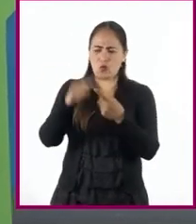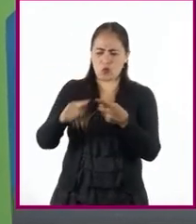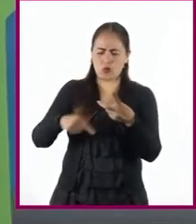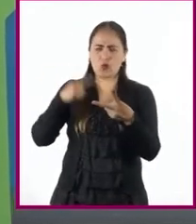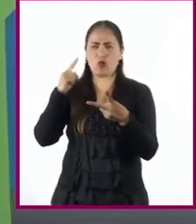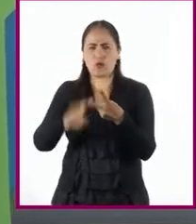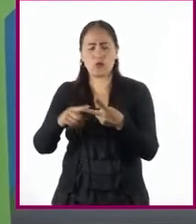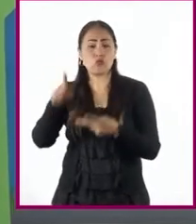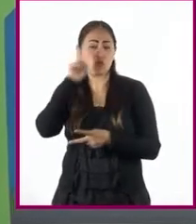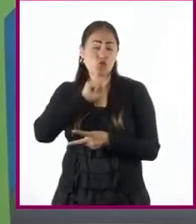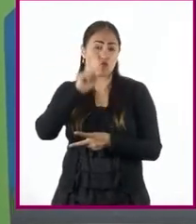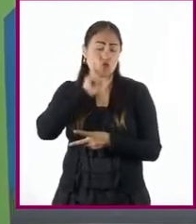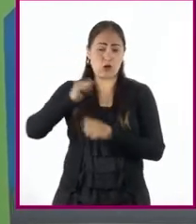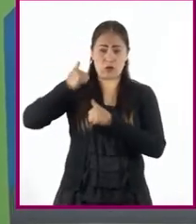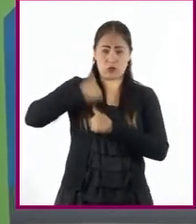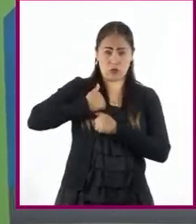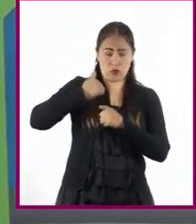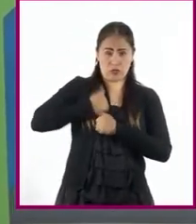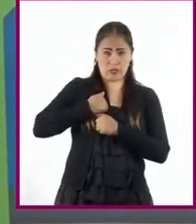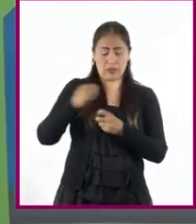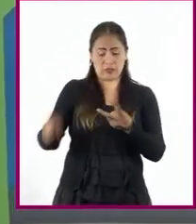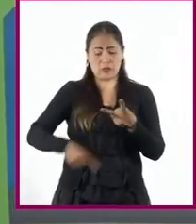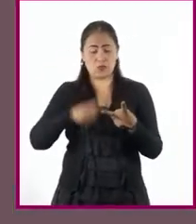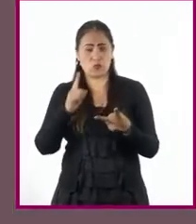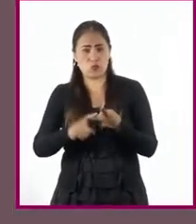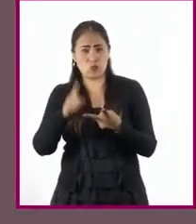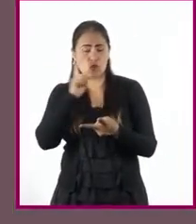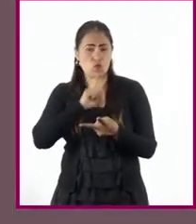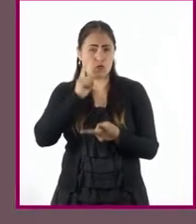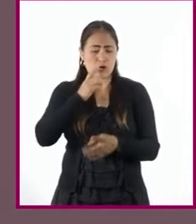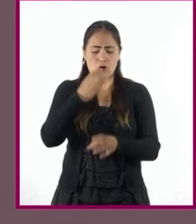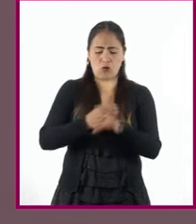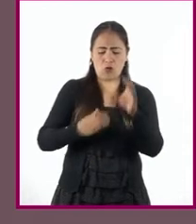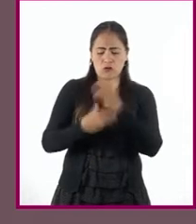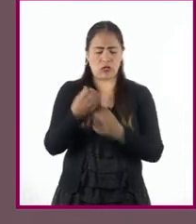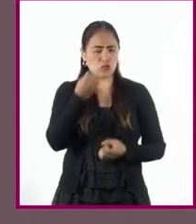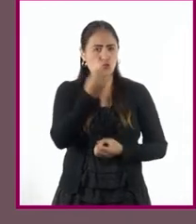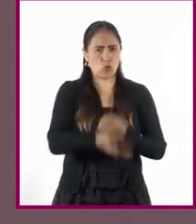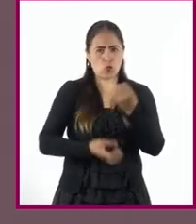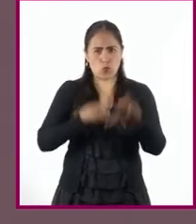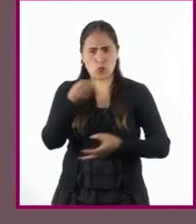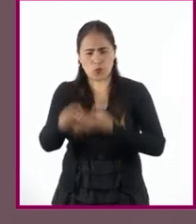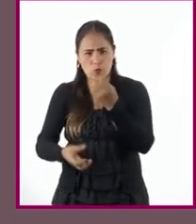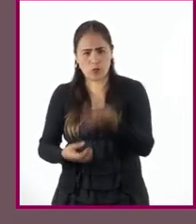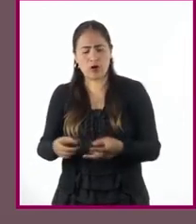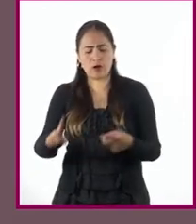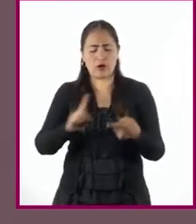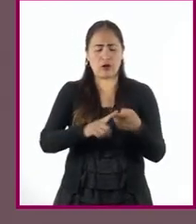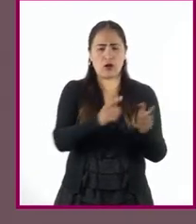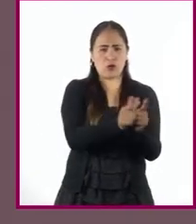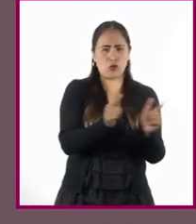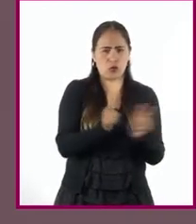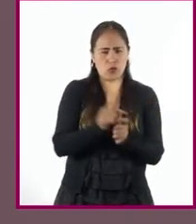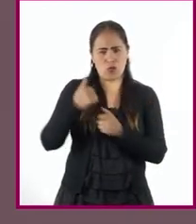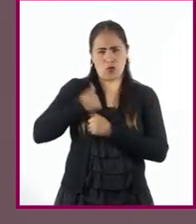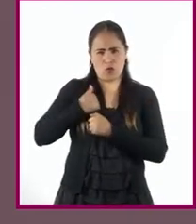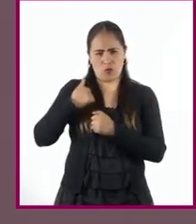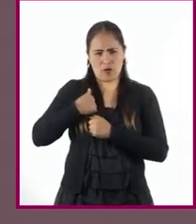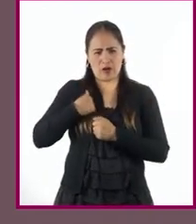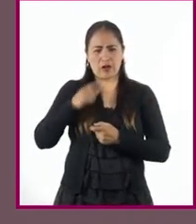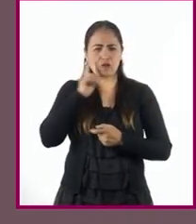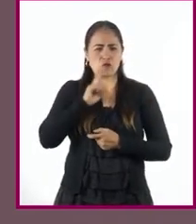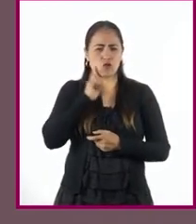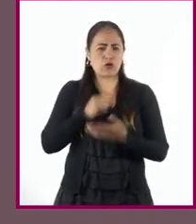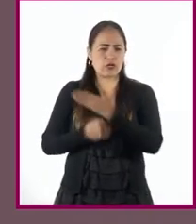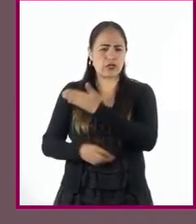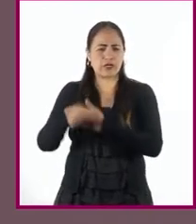como soldados y como aprovisionadoras. Dentro del primer grupo, destaca la participación de María de Estrada,